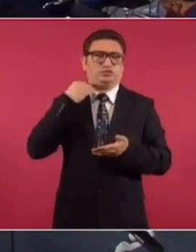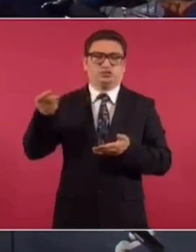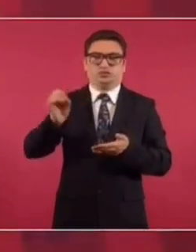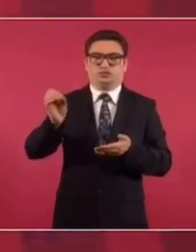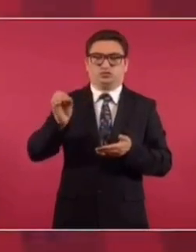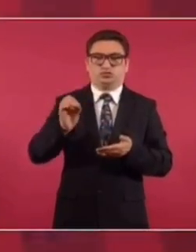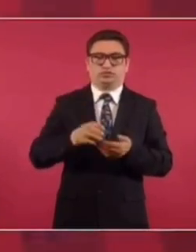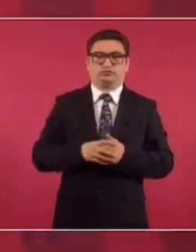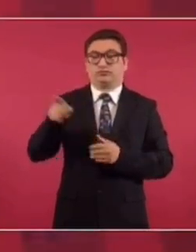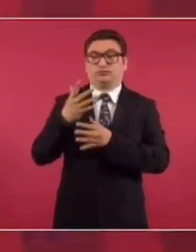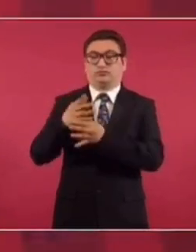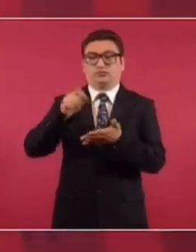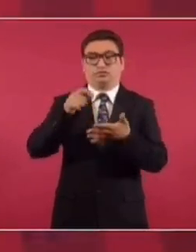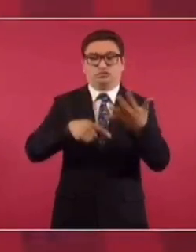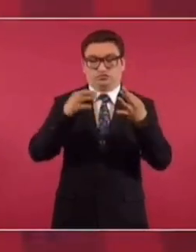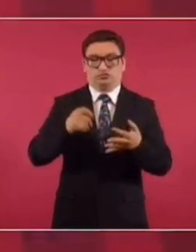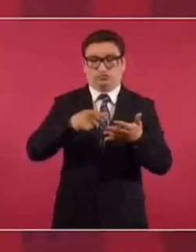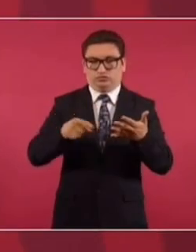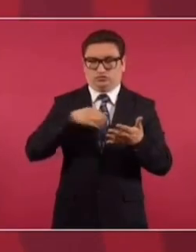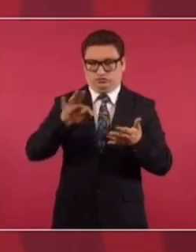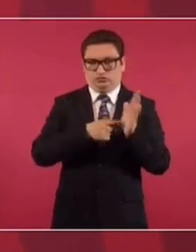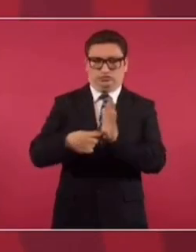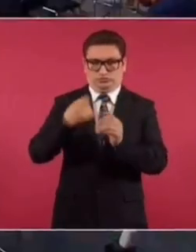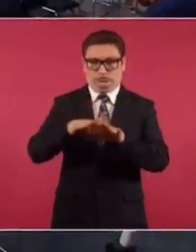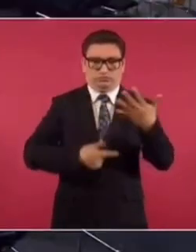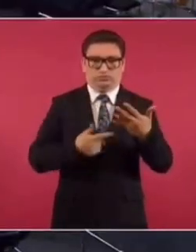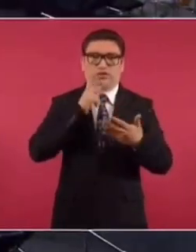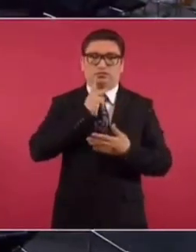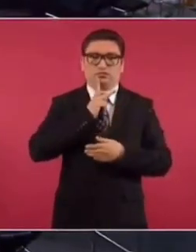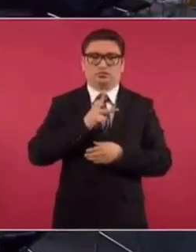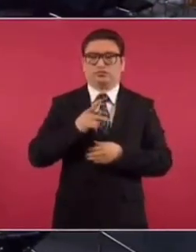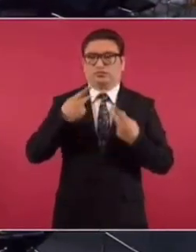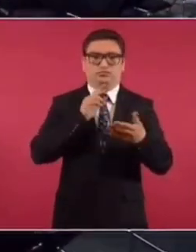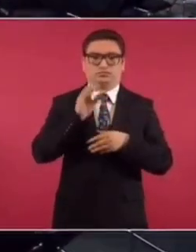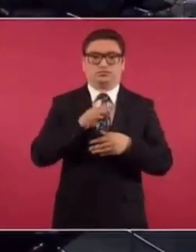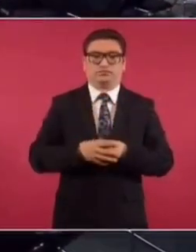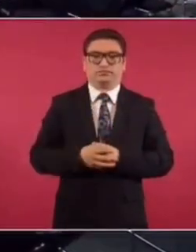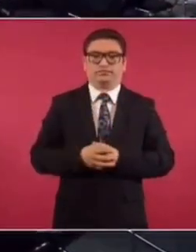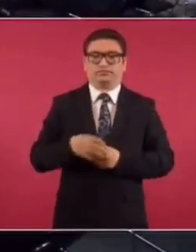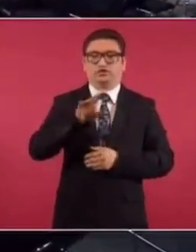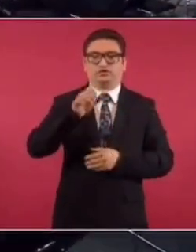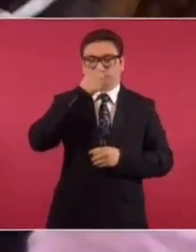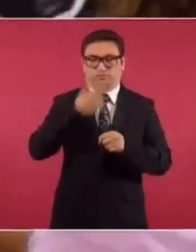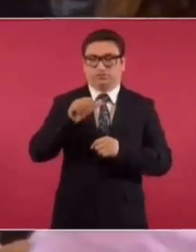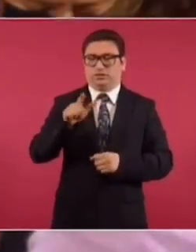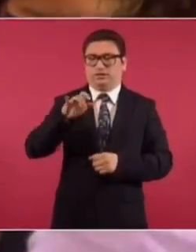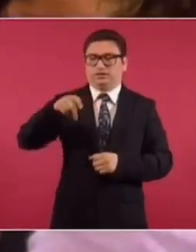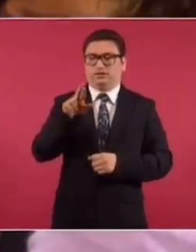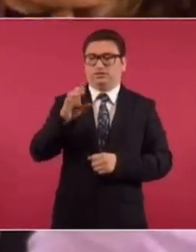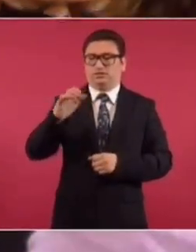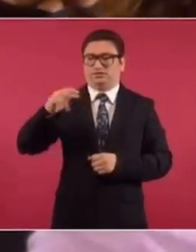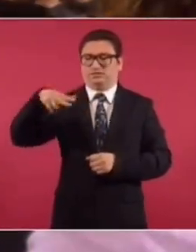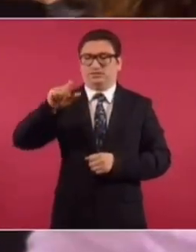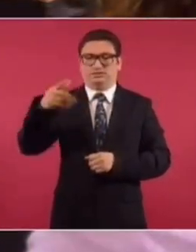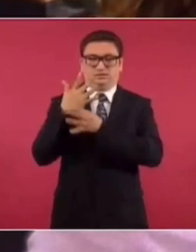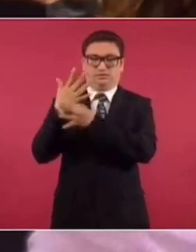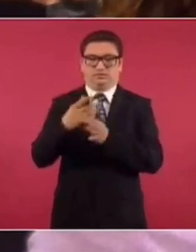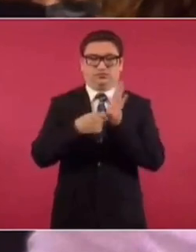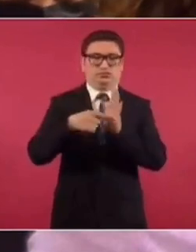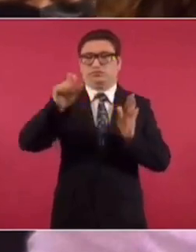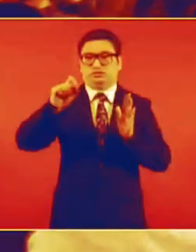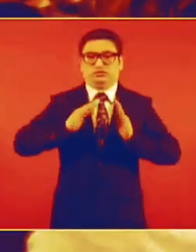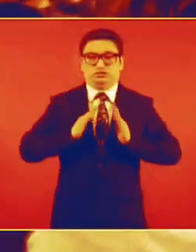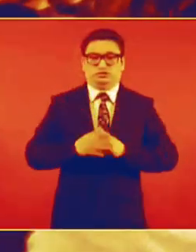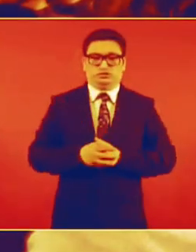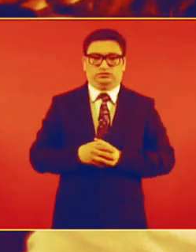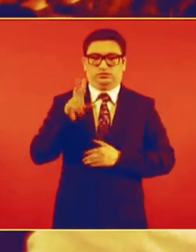abogado Virulfo. No, no, no. Son exactamente los mismos. No, no, no, yo puedo mostrarles el informe. Son cinco militares. El subsecretario Alejandro Encinas, cuando hizo la presentación, él dijo específicamente